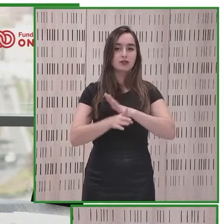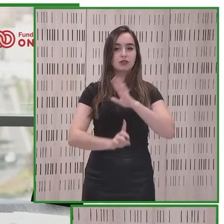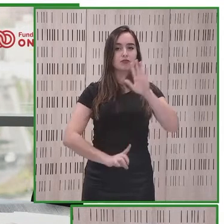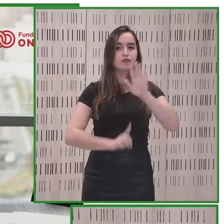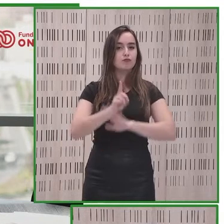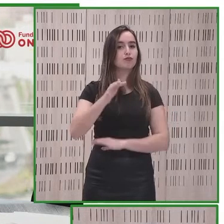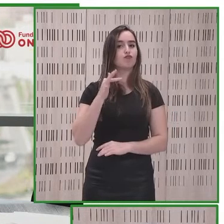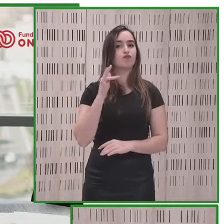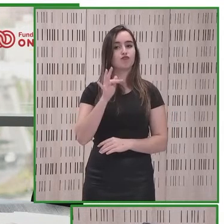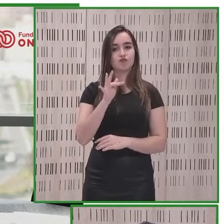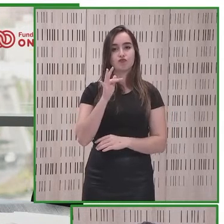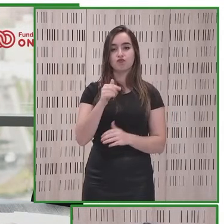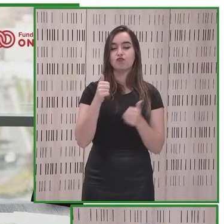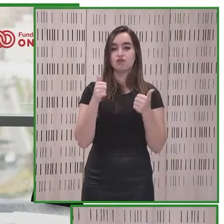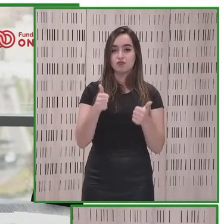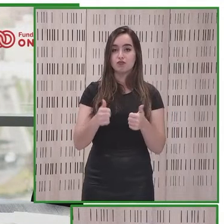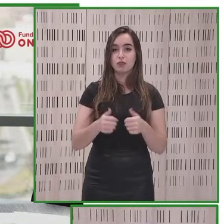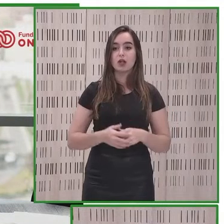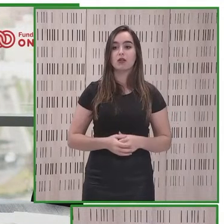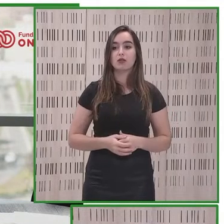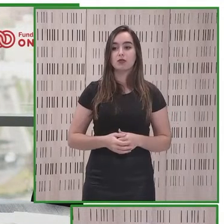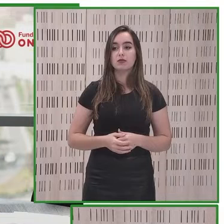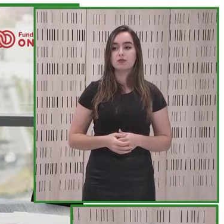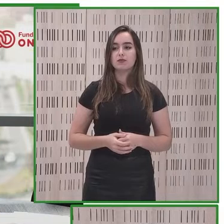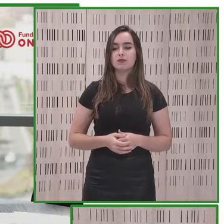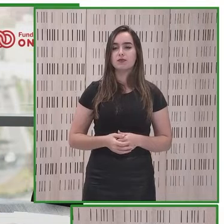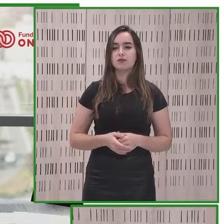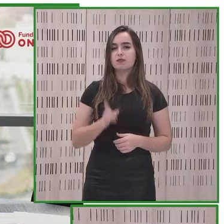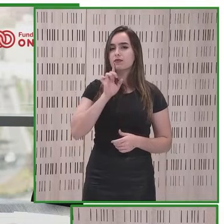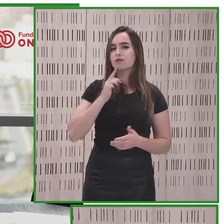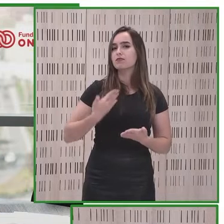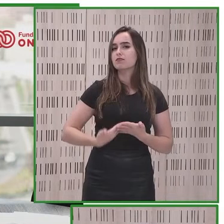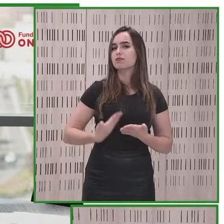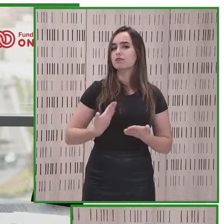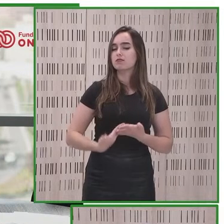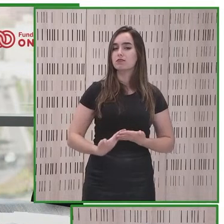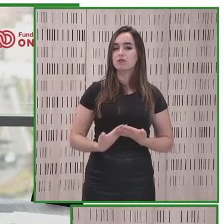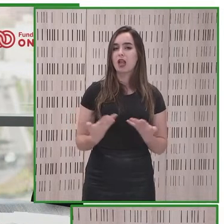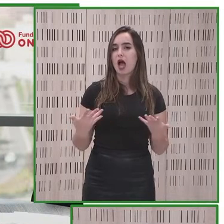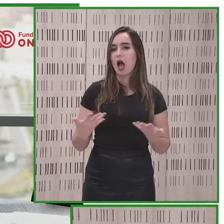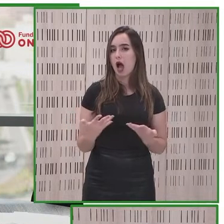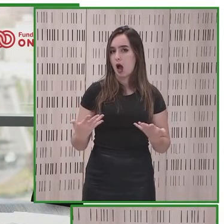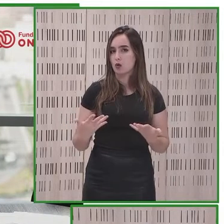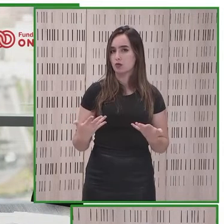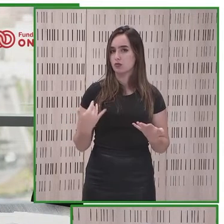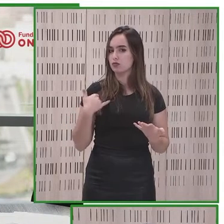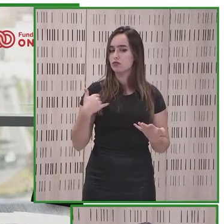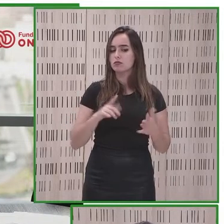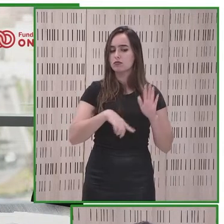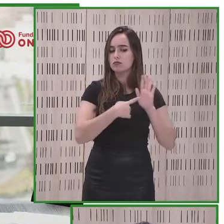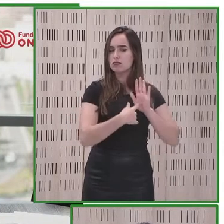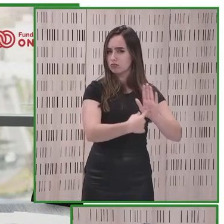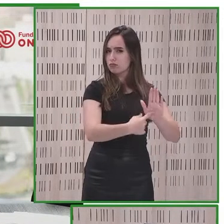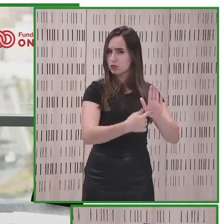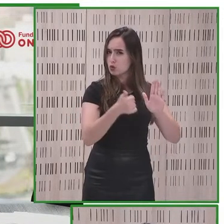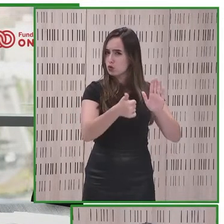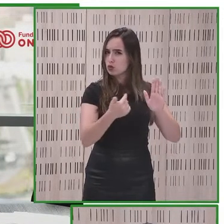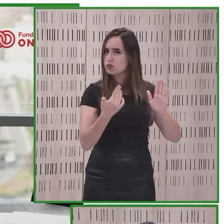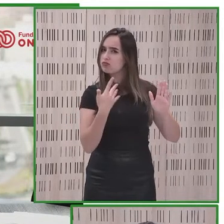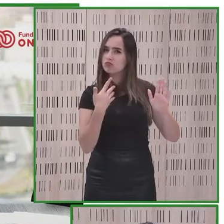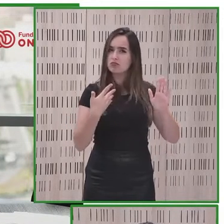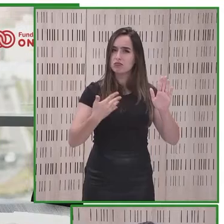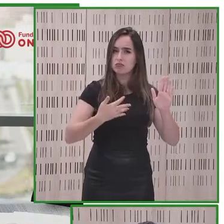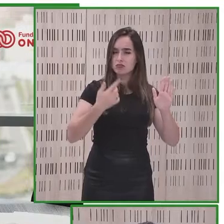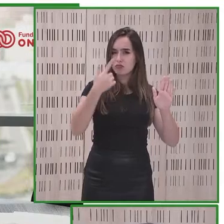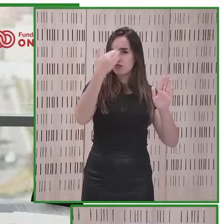mundial. y cómo garantizamos que ese cumplimiento de la legislación es efectivo a través de la